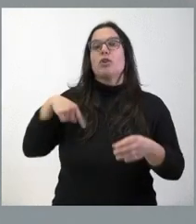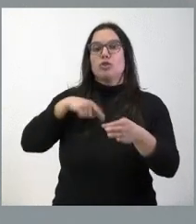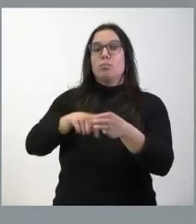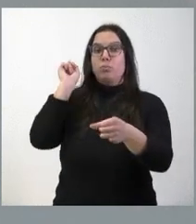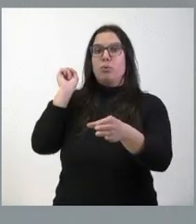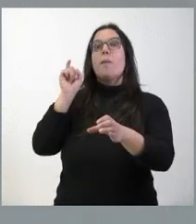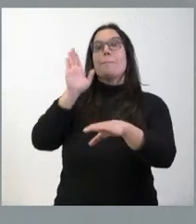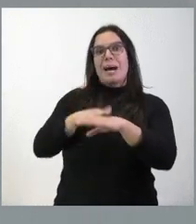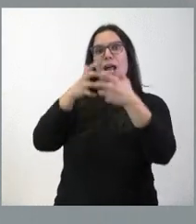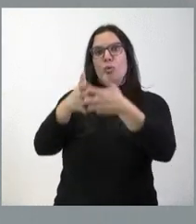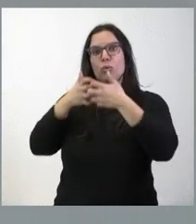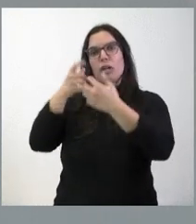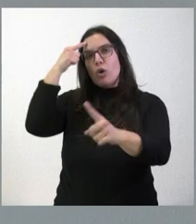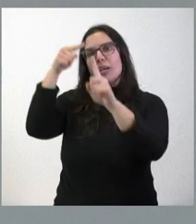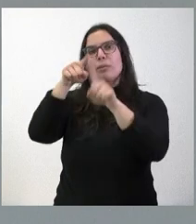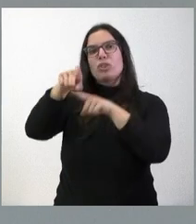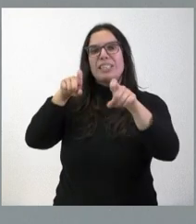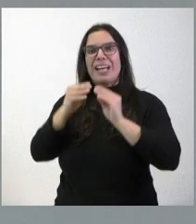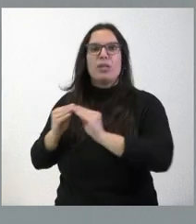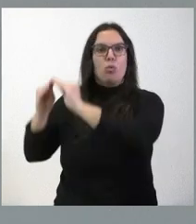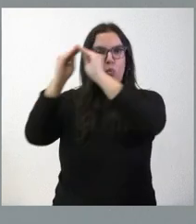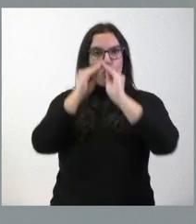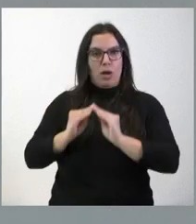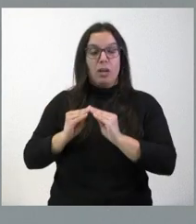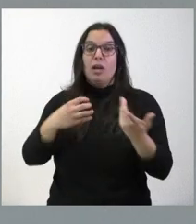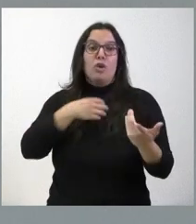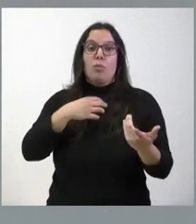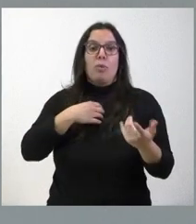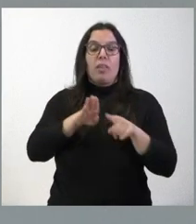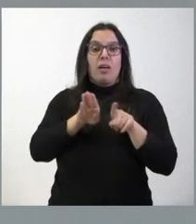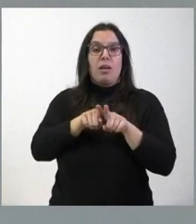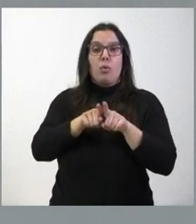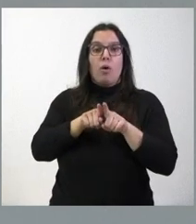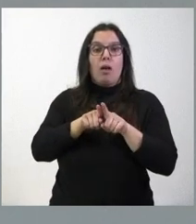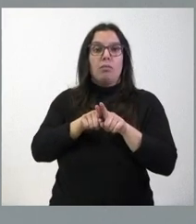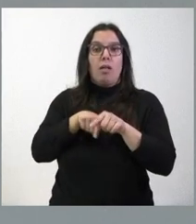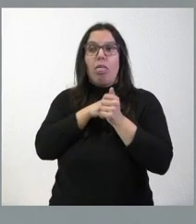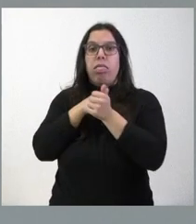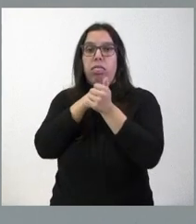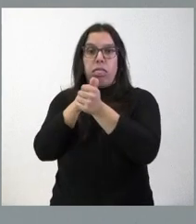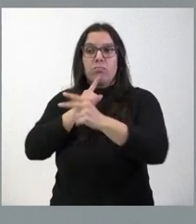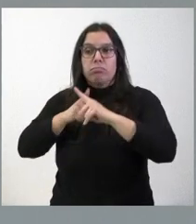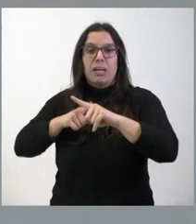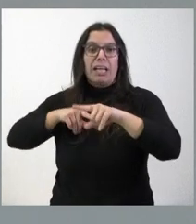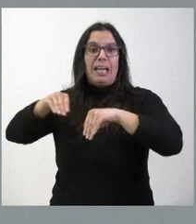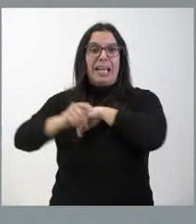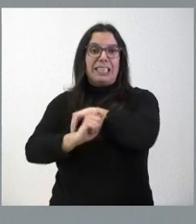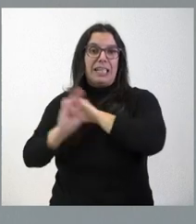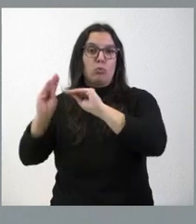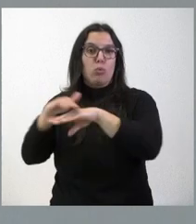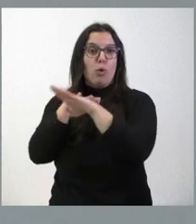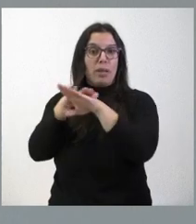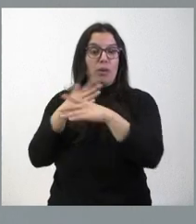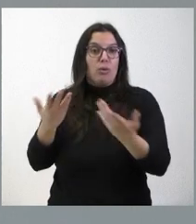única. Lo que no podemos permitir es seguir una estrategia que el Gobierno ha creado, que es precisamente